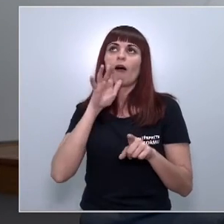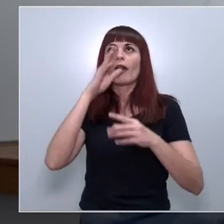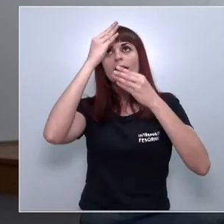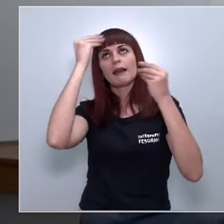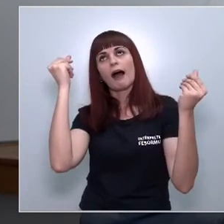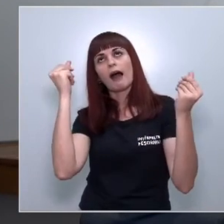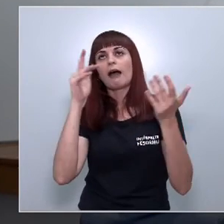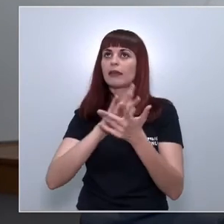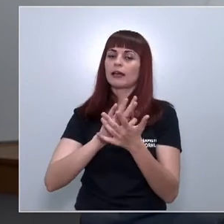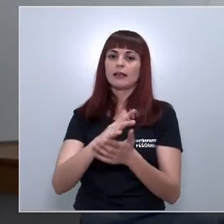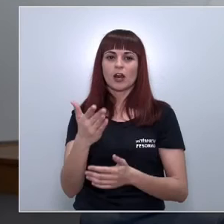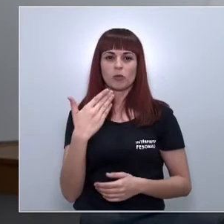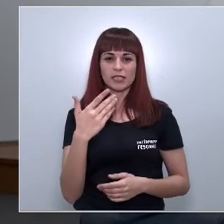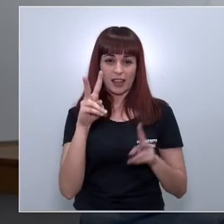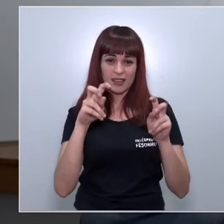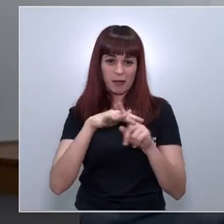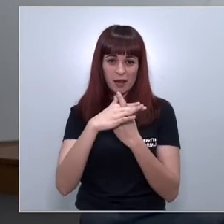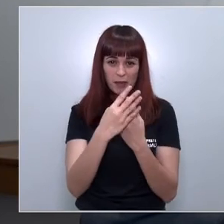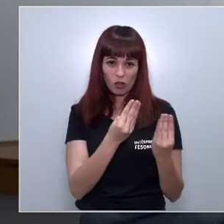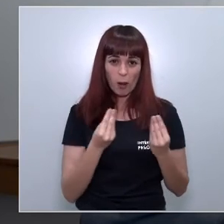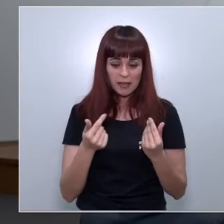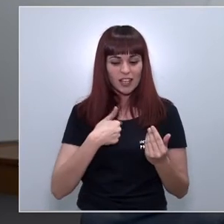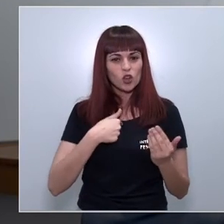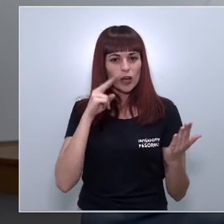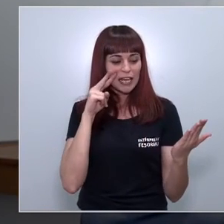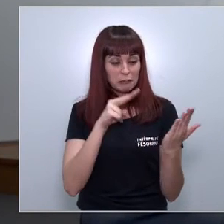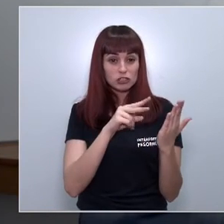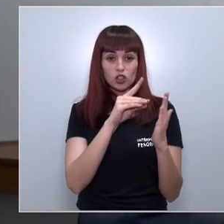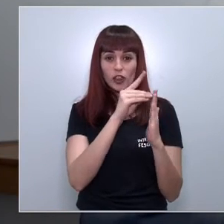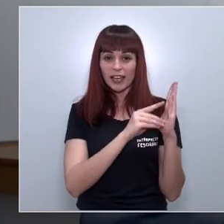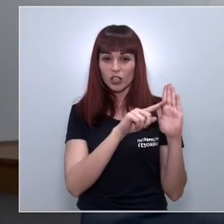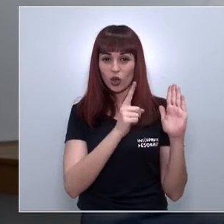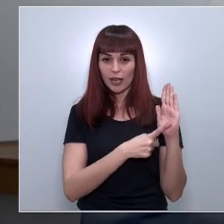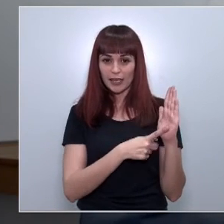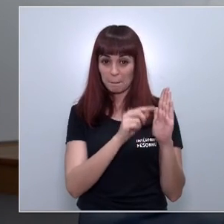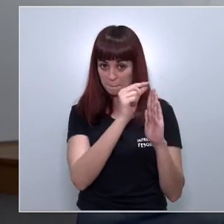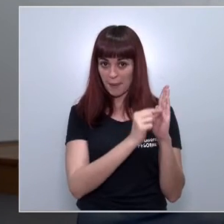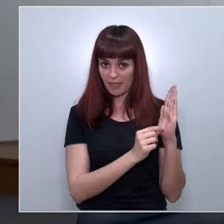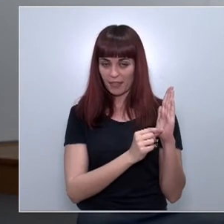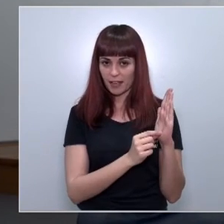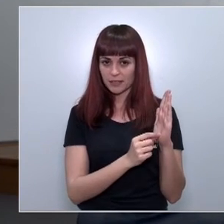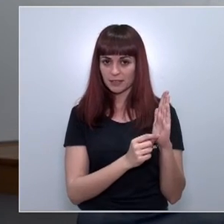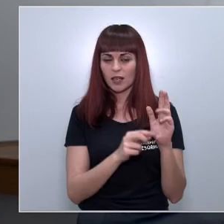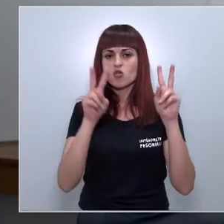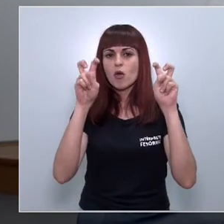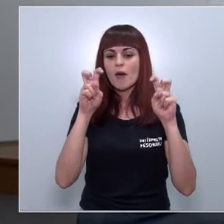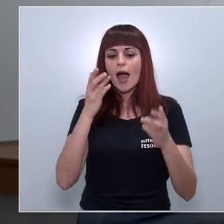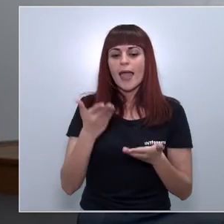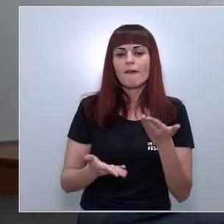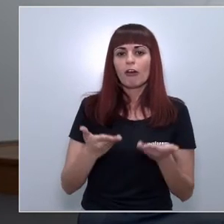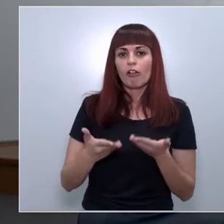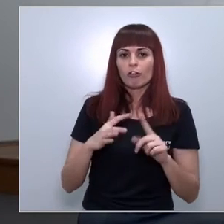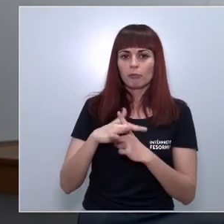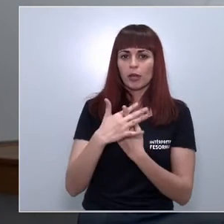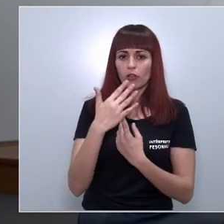en la protección del medio ambiente pero me fijo en medidas que contempla este decreto ley esa nueva evaluación medioambiental que